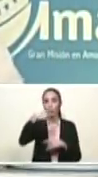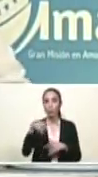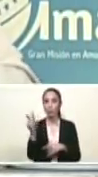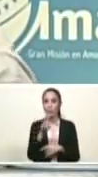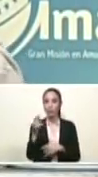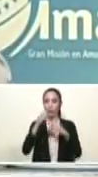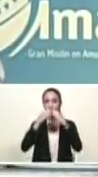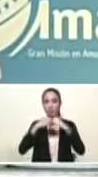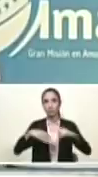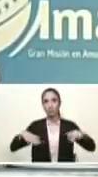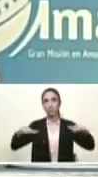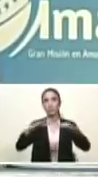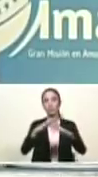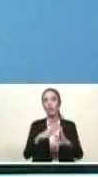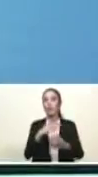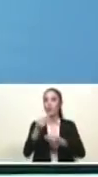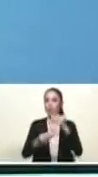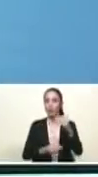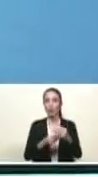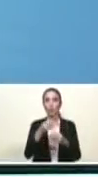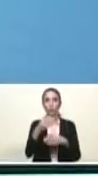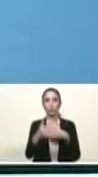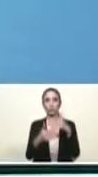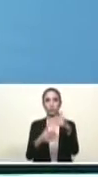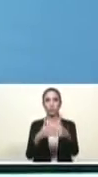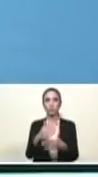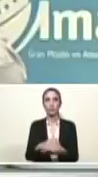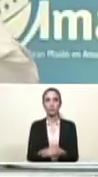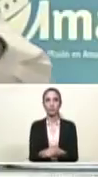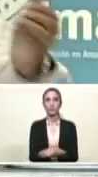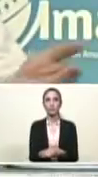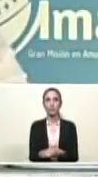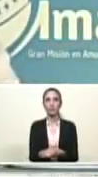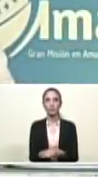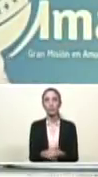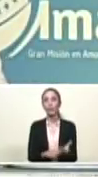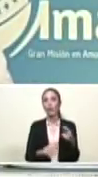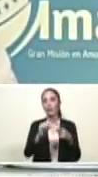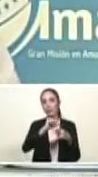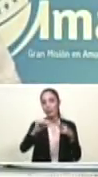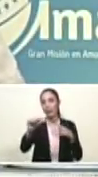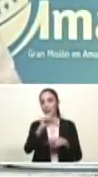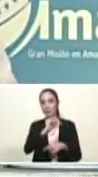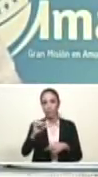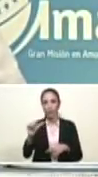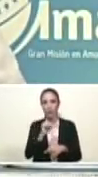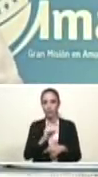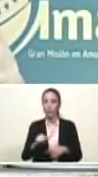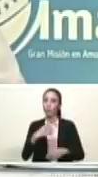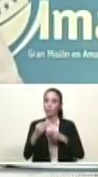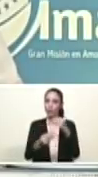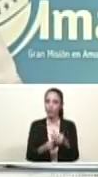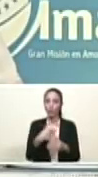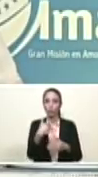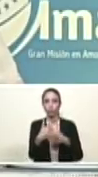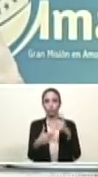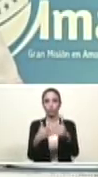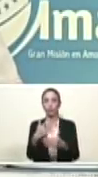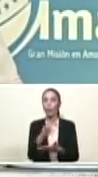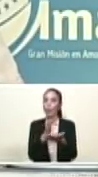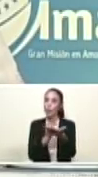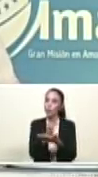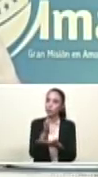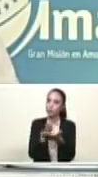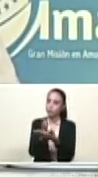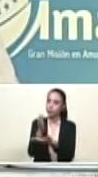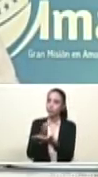que se van a seguir desarrollando en el transcurso de todas las semanas, para continuar en los planes